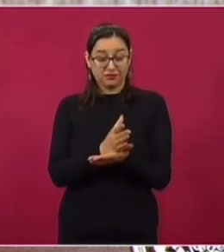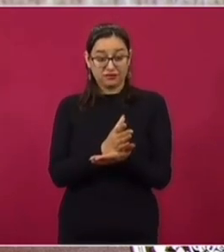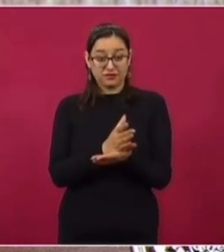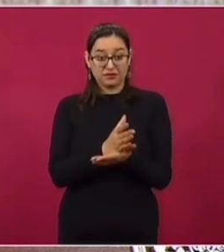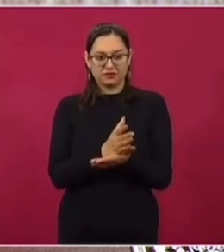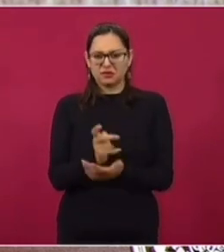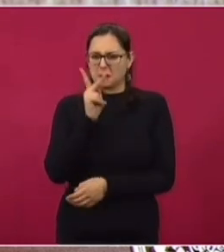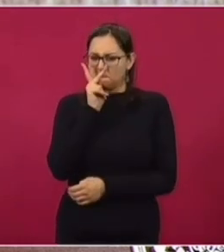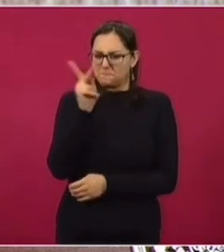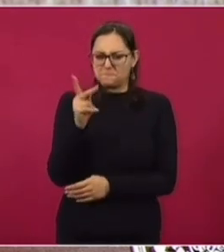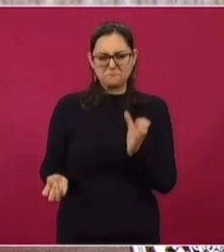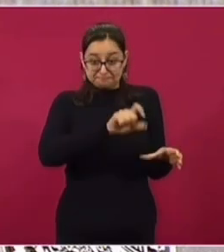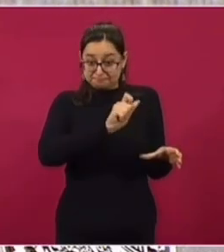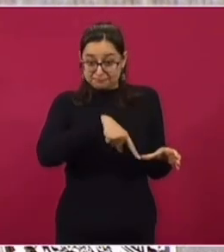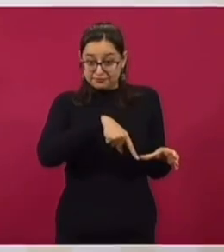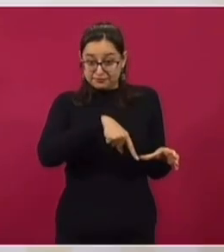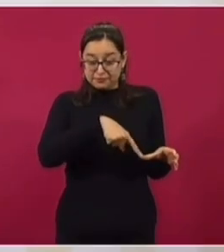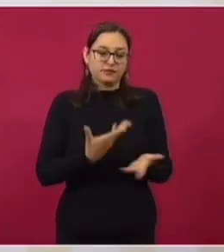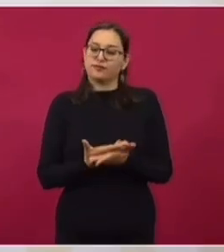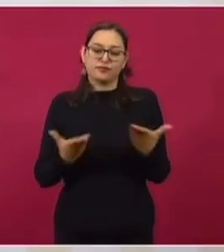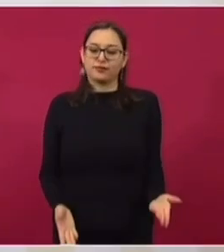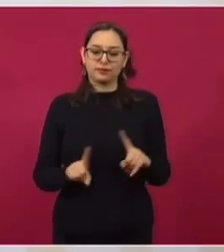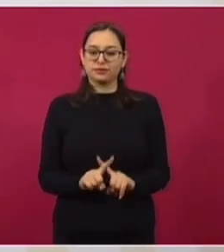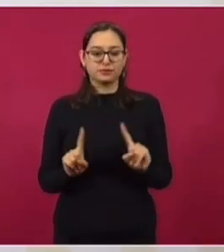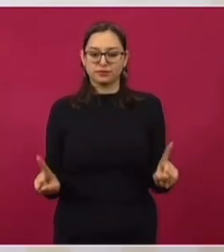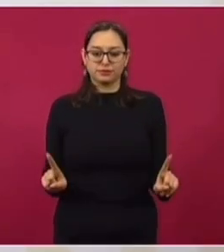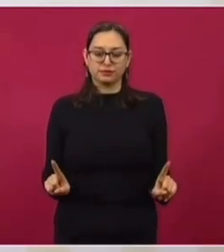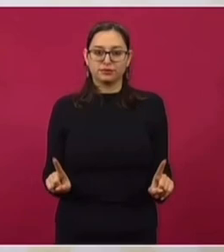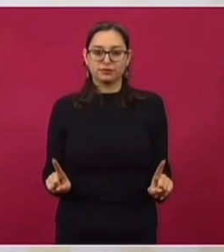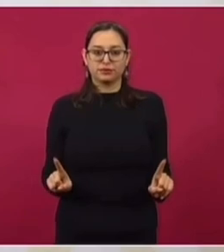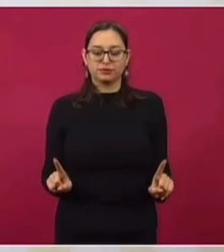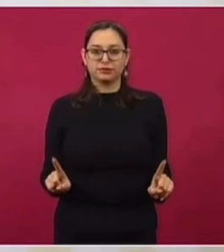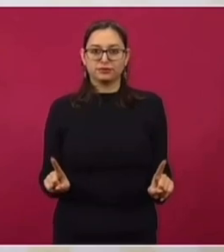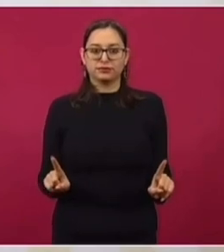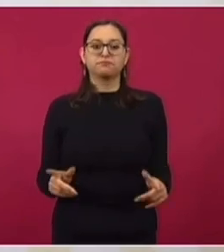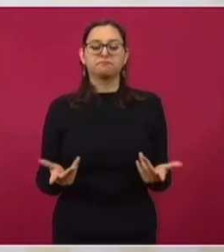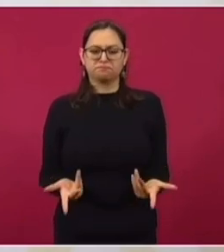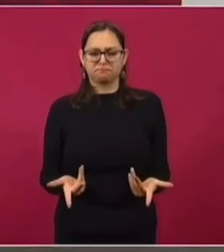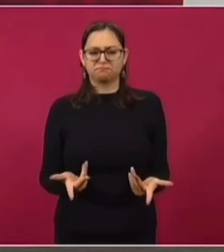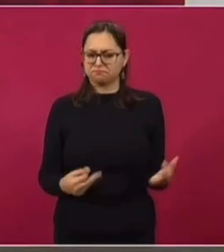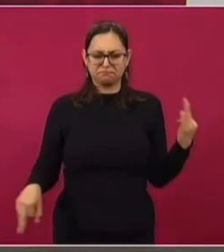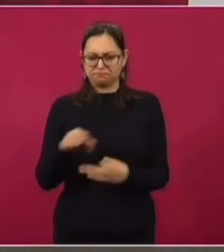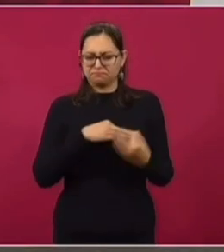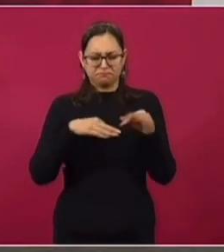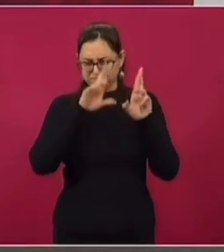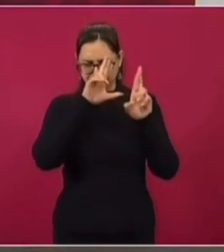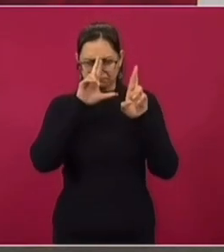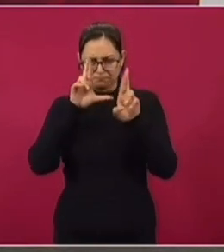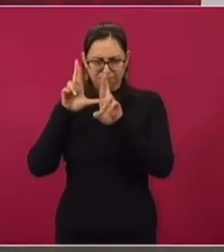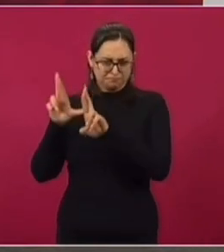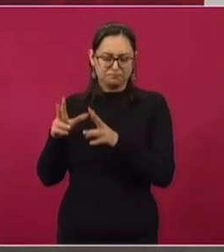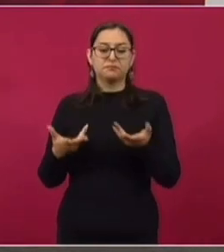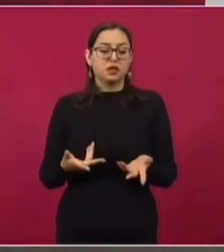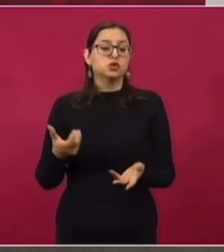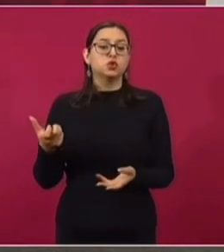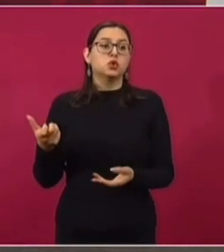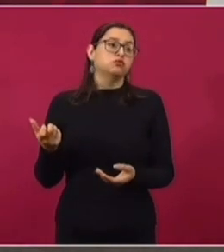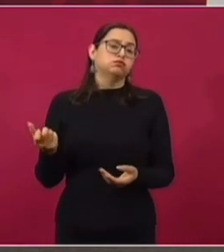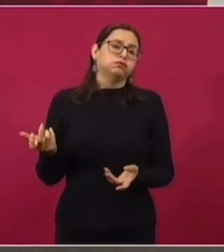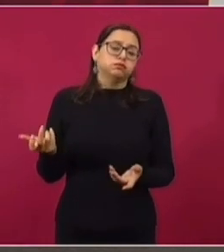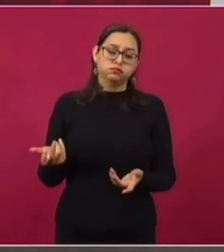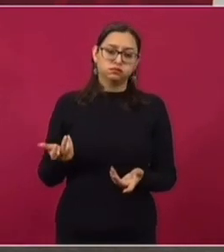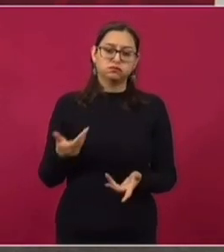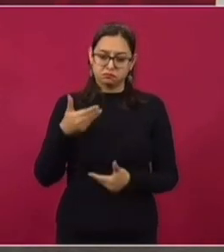con términos nuevos. Entonces ya no es así, ya es otra cosa y mucho respeto para todos y afortunadamente